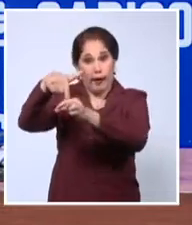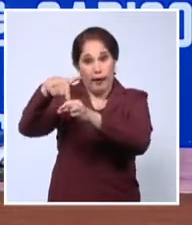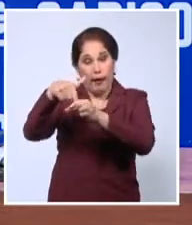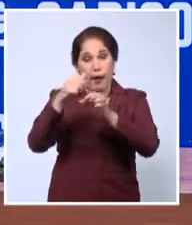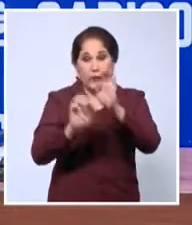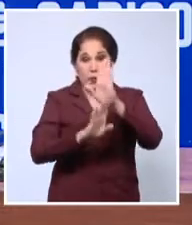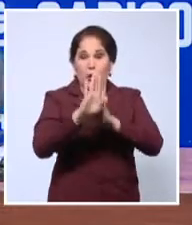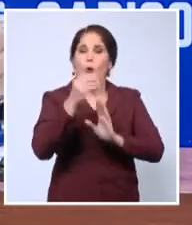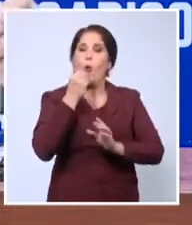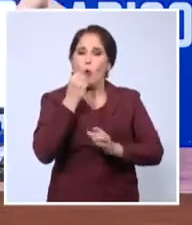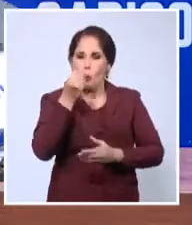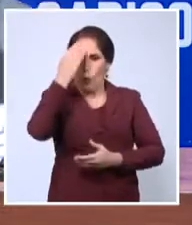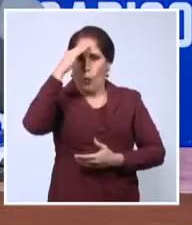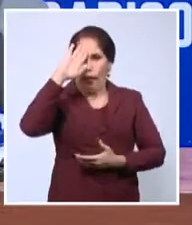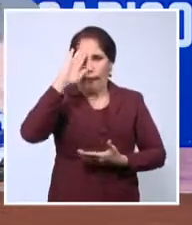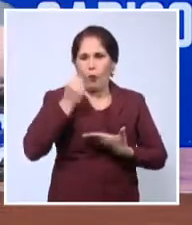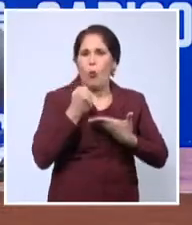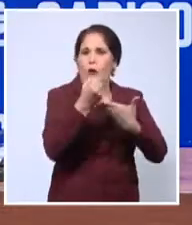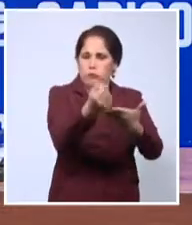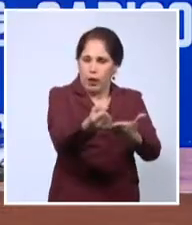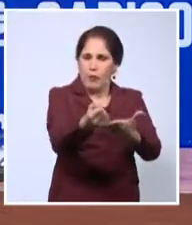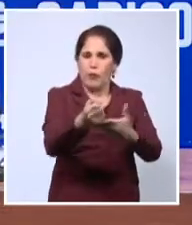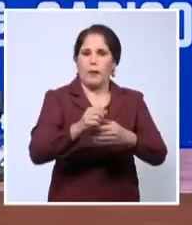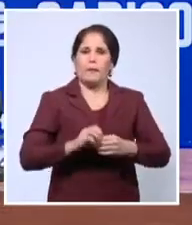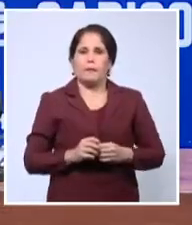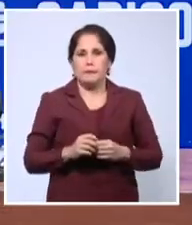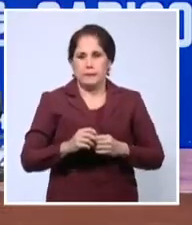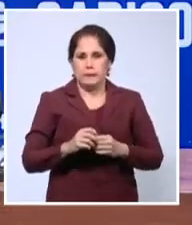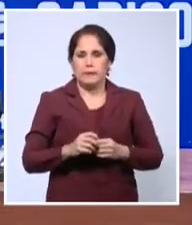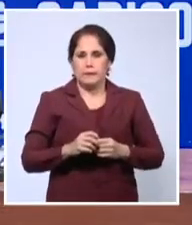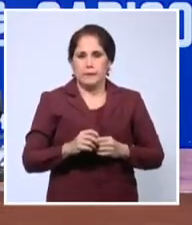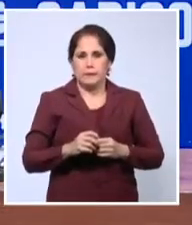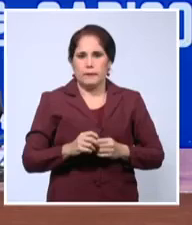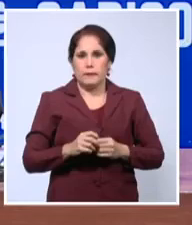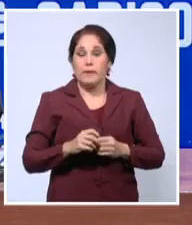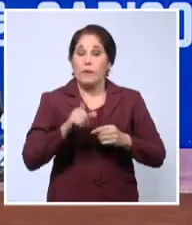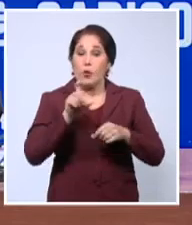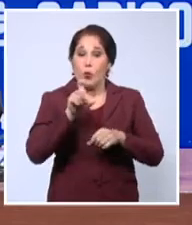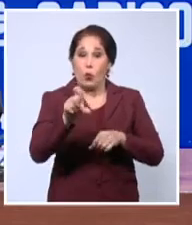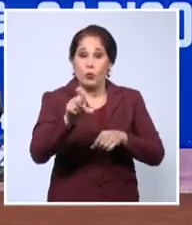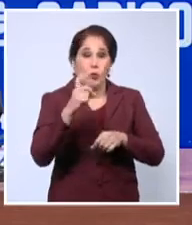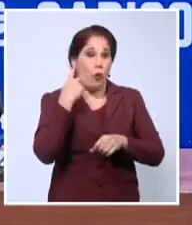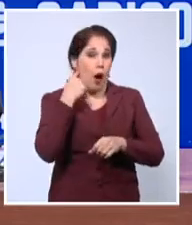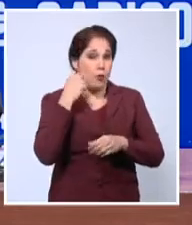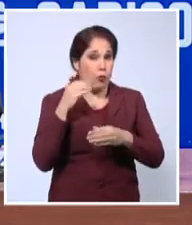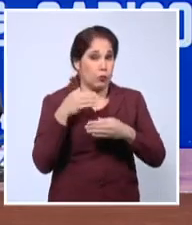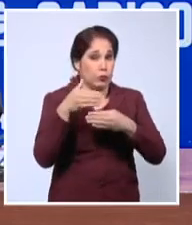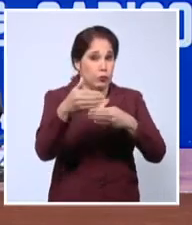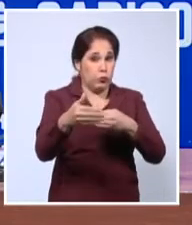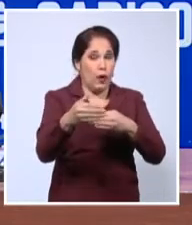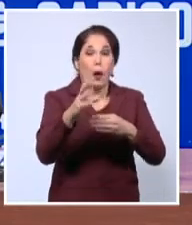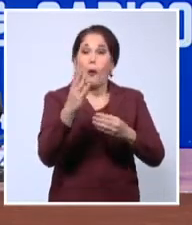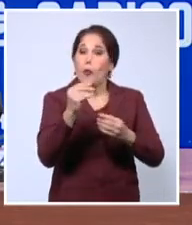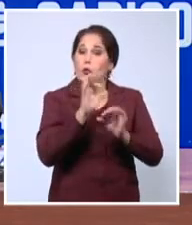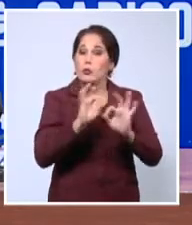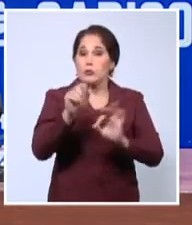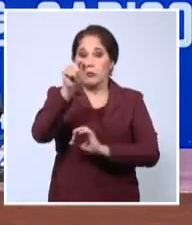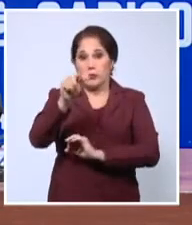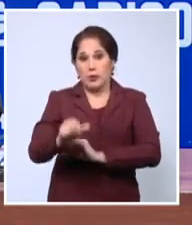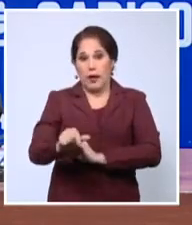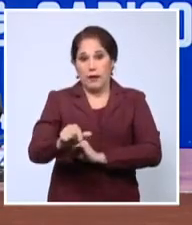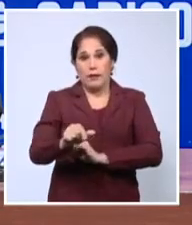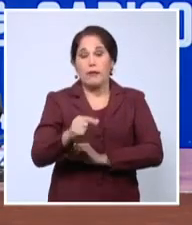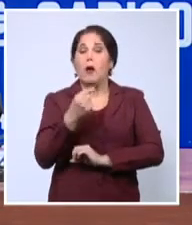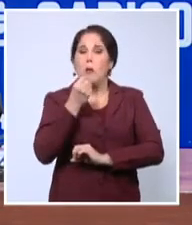desarrollo y países de zonas costeras bajas. En los últimos años, decenas de especialistas de la región